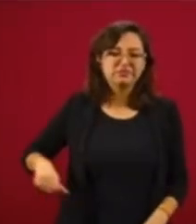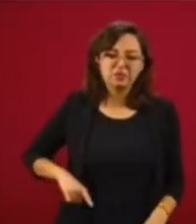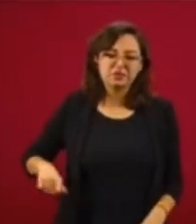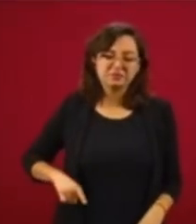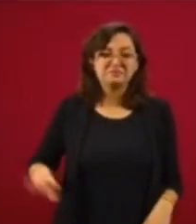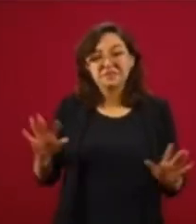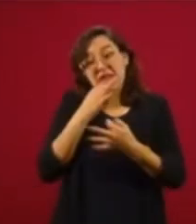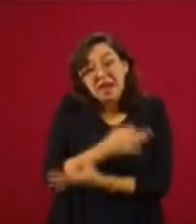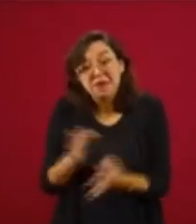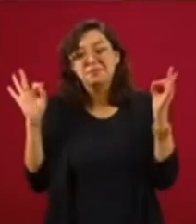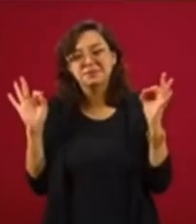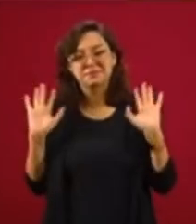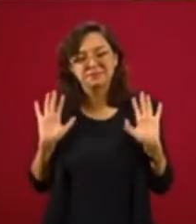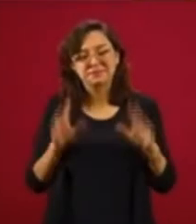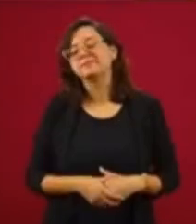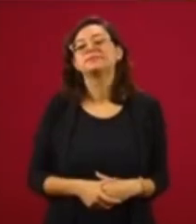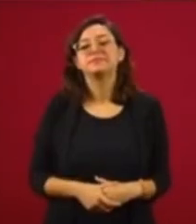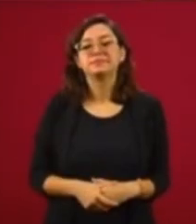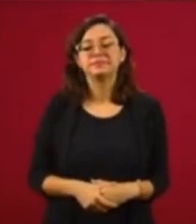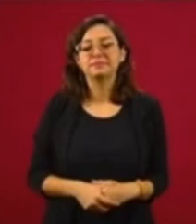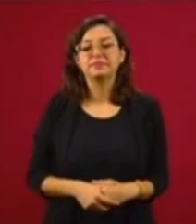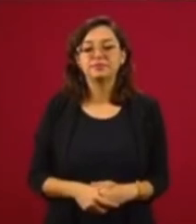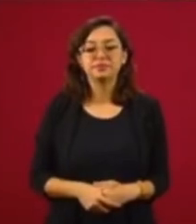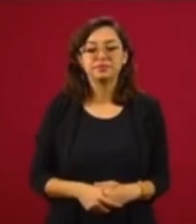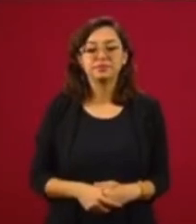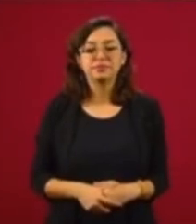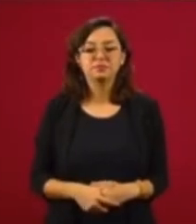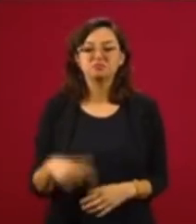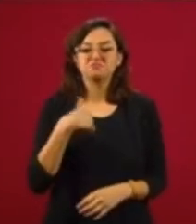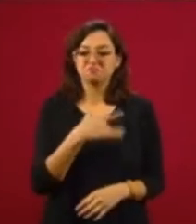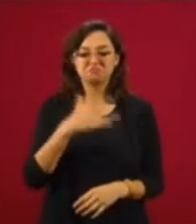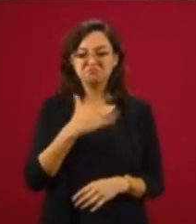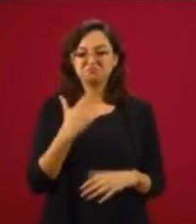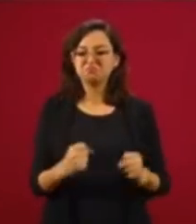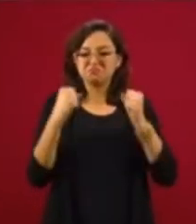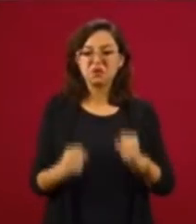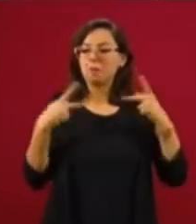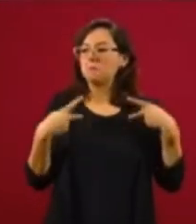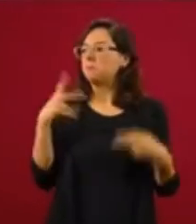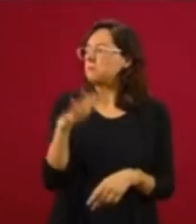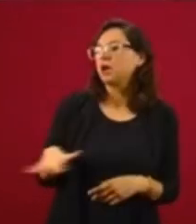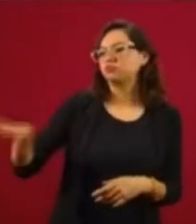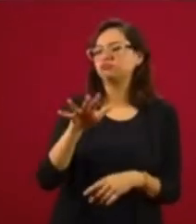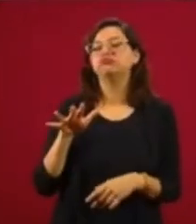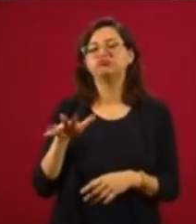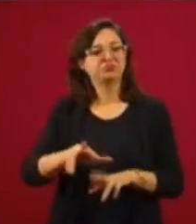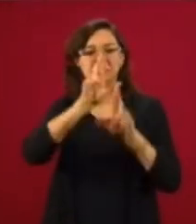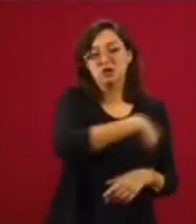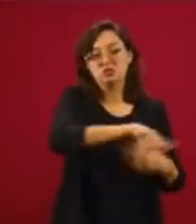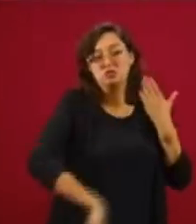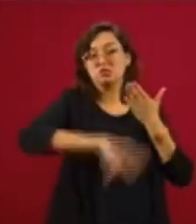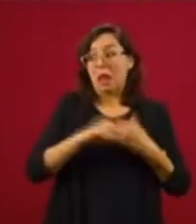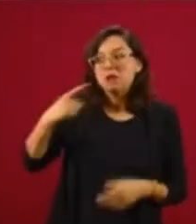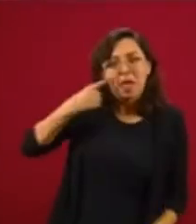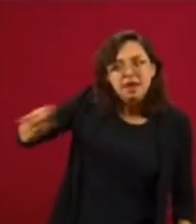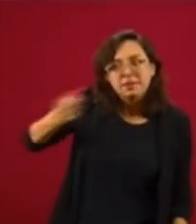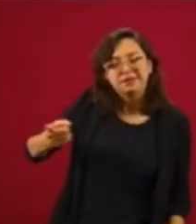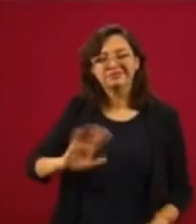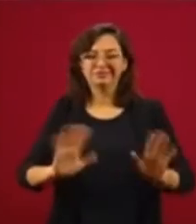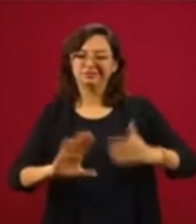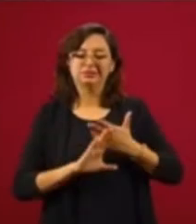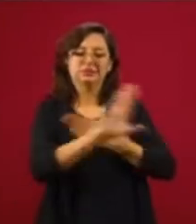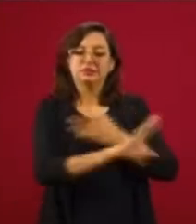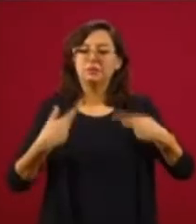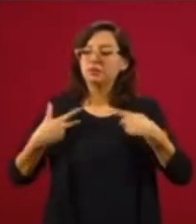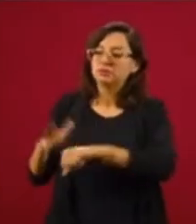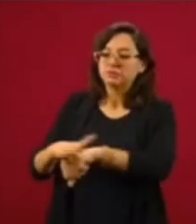Nada más para que se sepa, estoy seguro que la gente va a respetar, como siempre. Entonces, que la